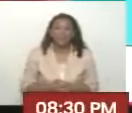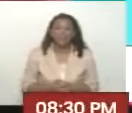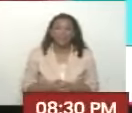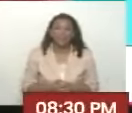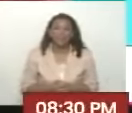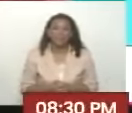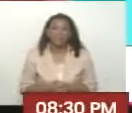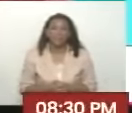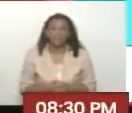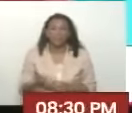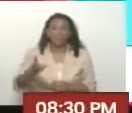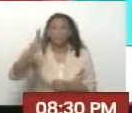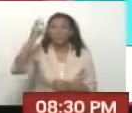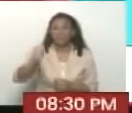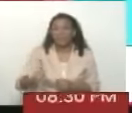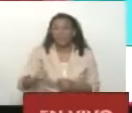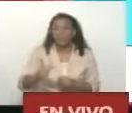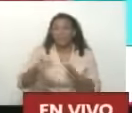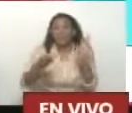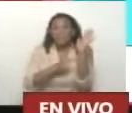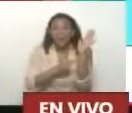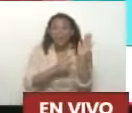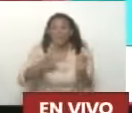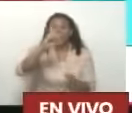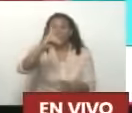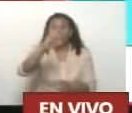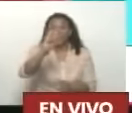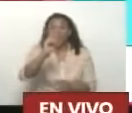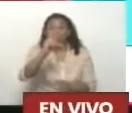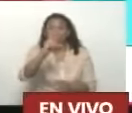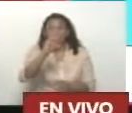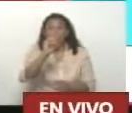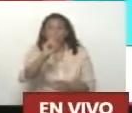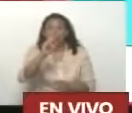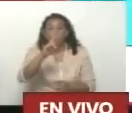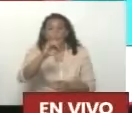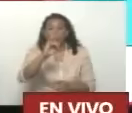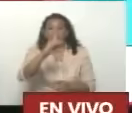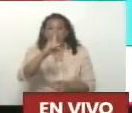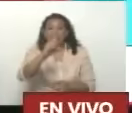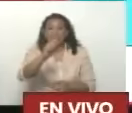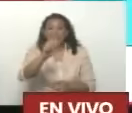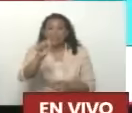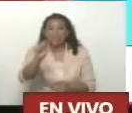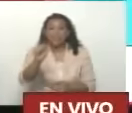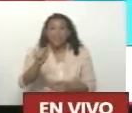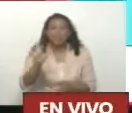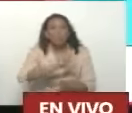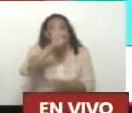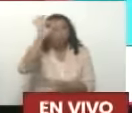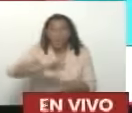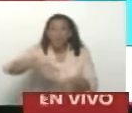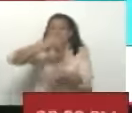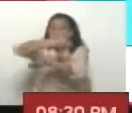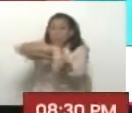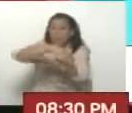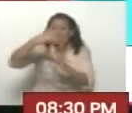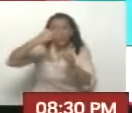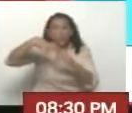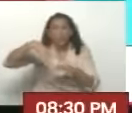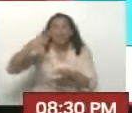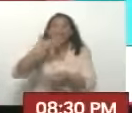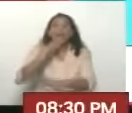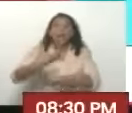Dolorita La Dolorita La Dolorita Que la acabamos De decretar hace poco 100% iluminada Gracias a nuestro